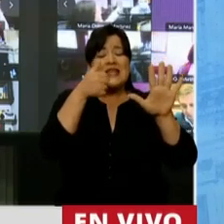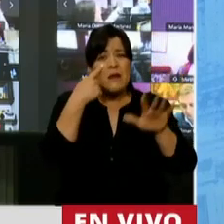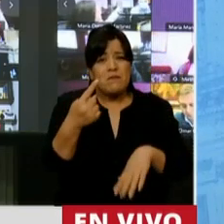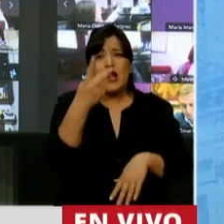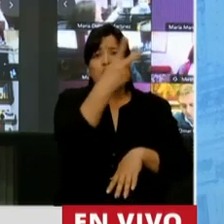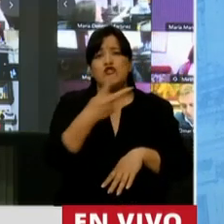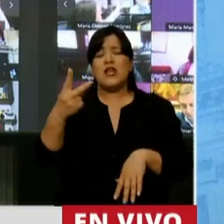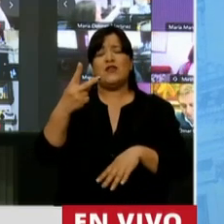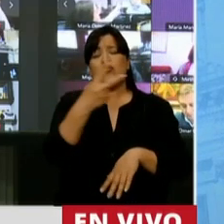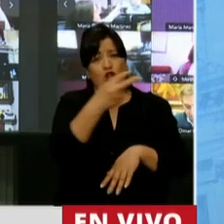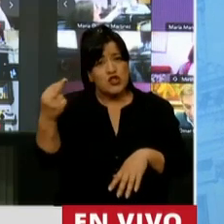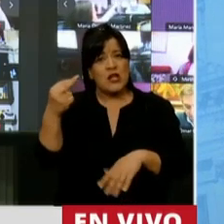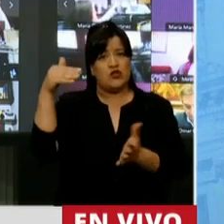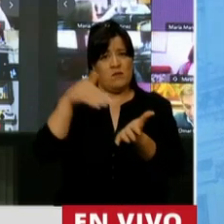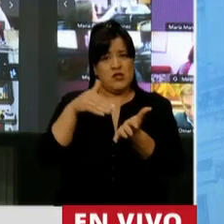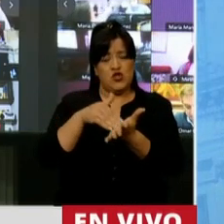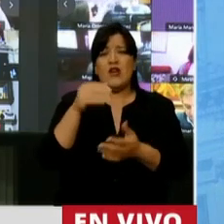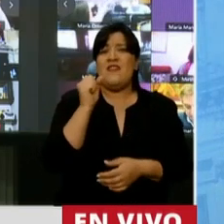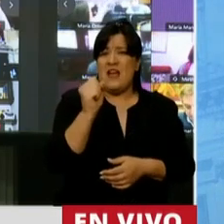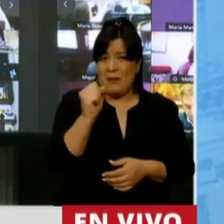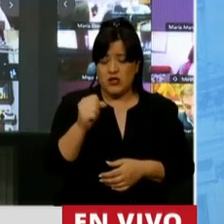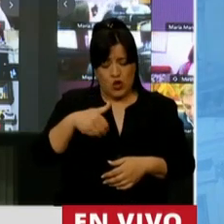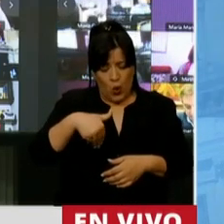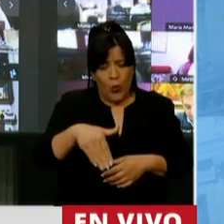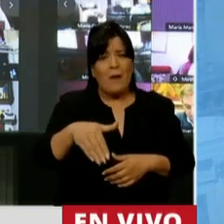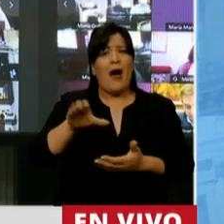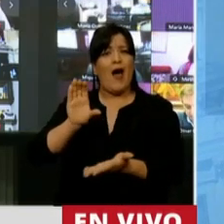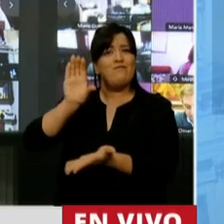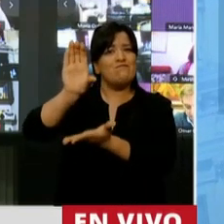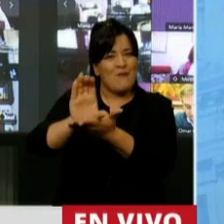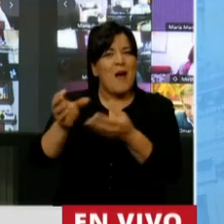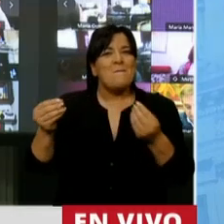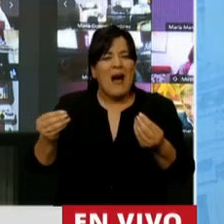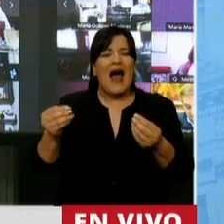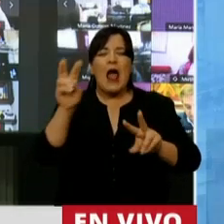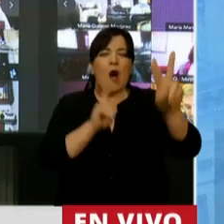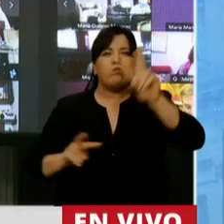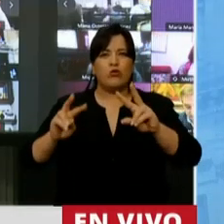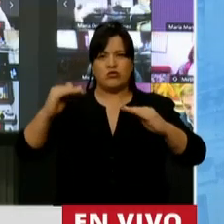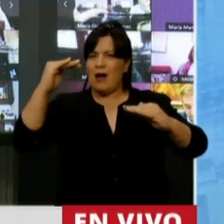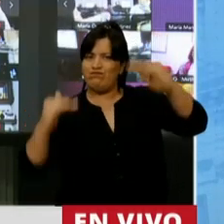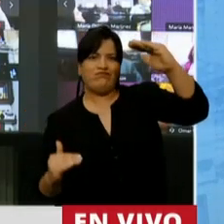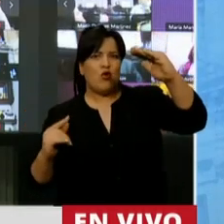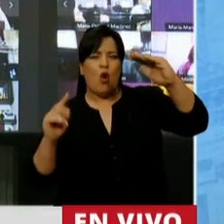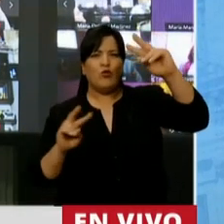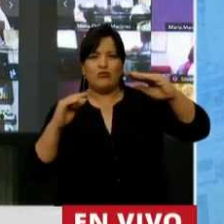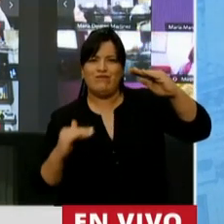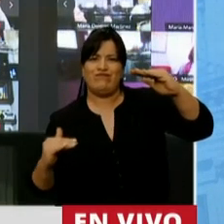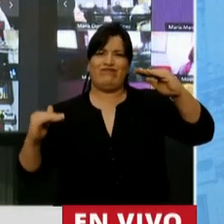millones de pesos que vendrá a mitigar las brechas de desigualdad que existen en Argentina.